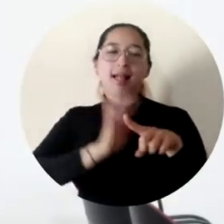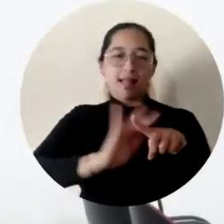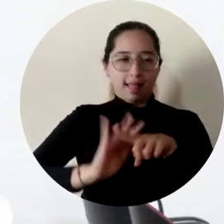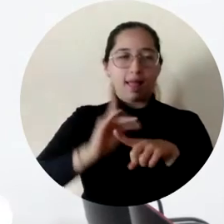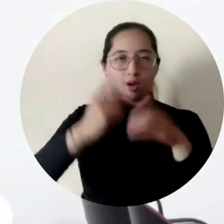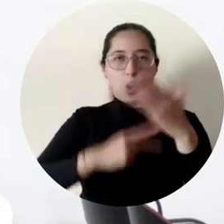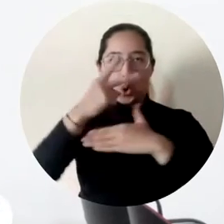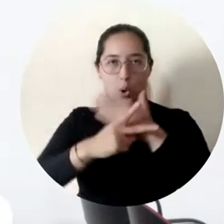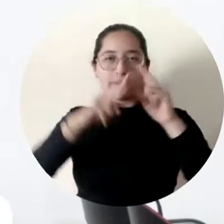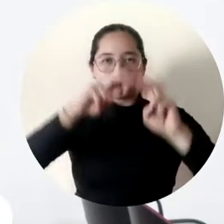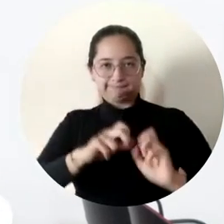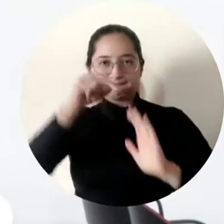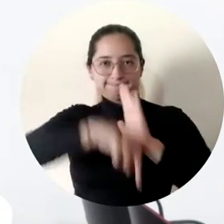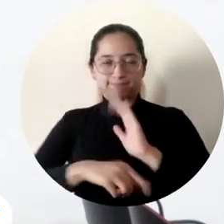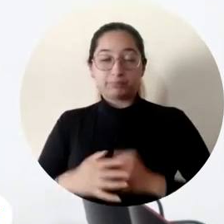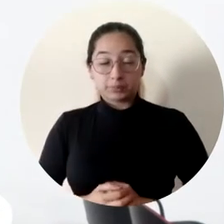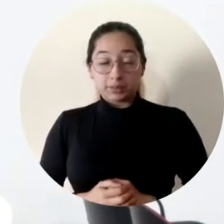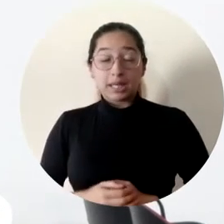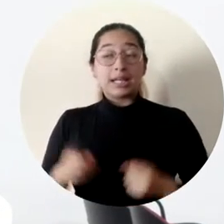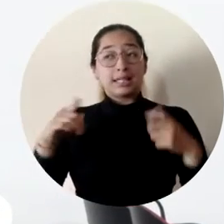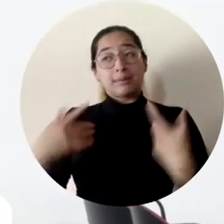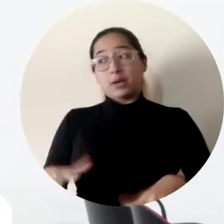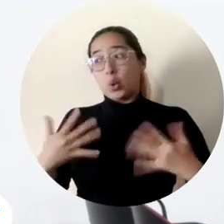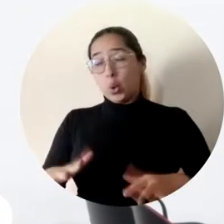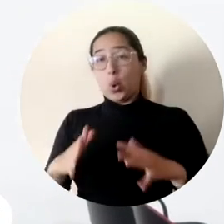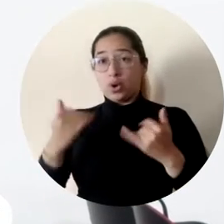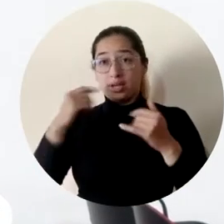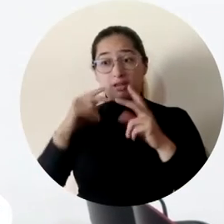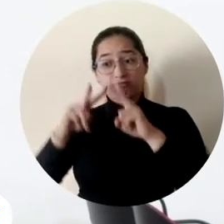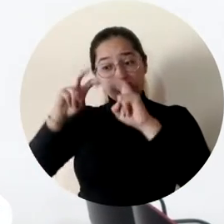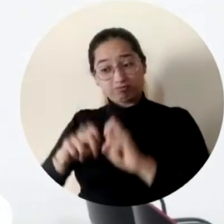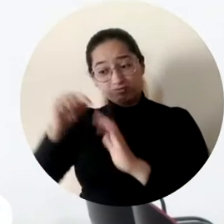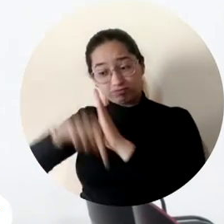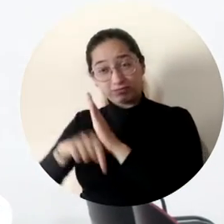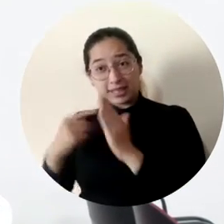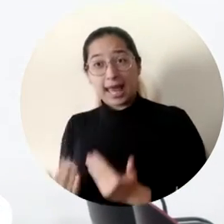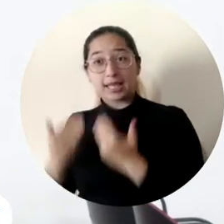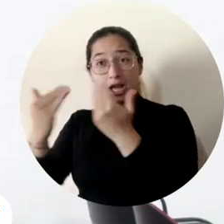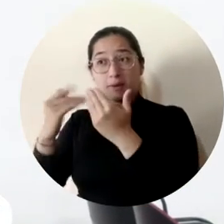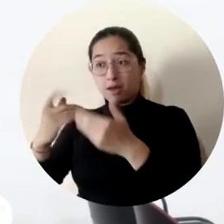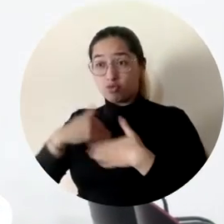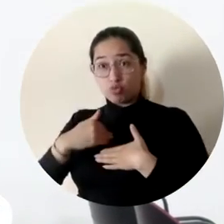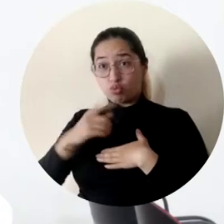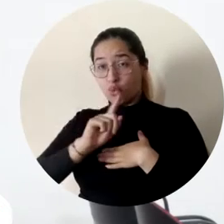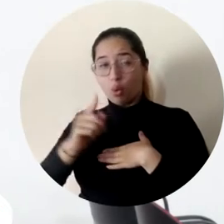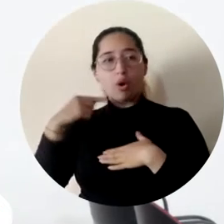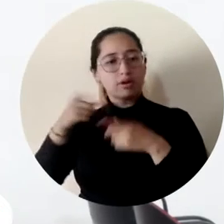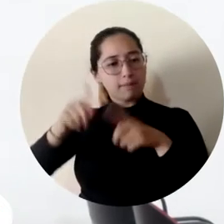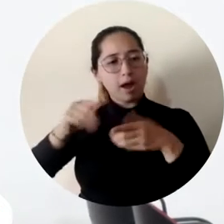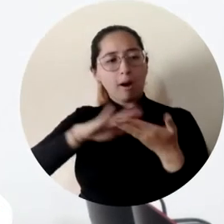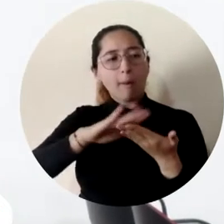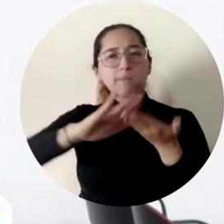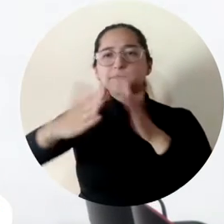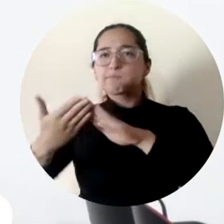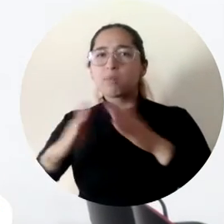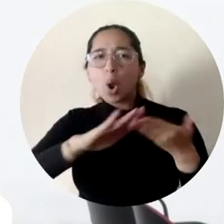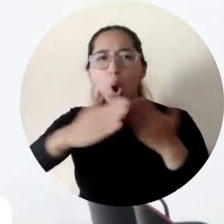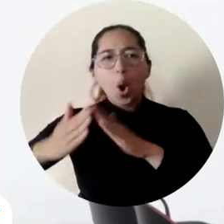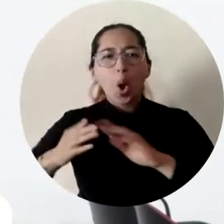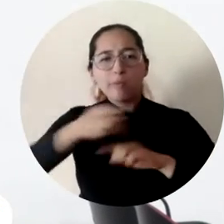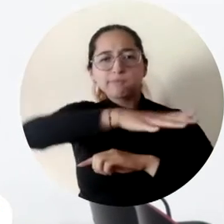excelente que se pueda fortalecer la investigación, que sin duda beneficiará al territorio, a las comunidades mismas